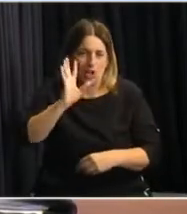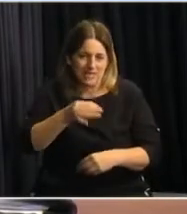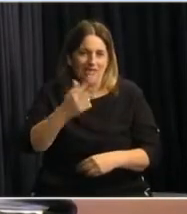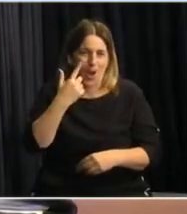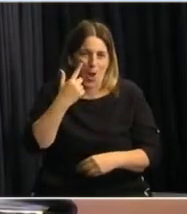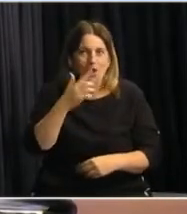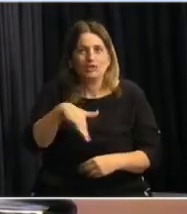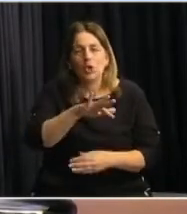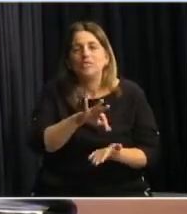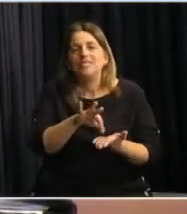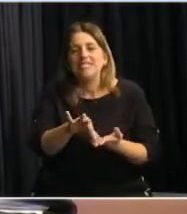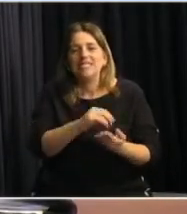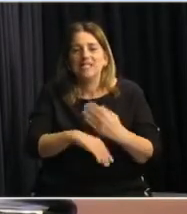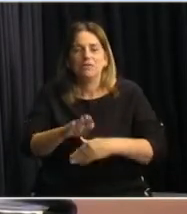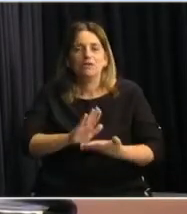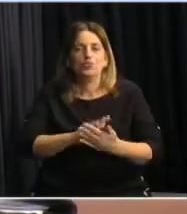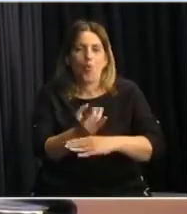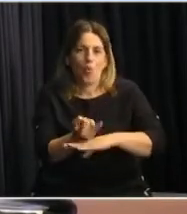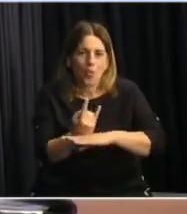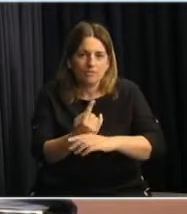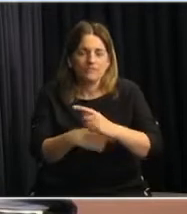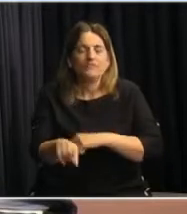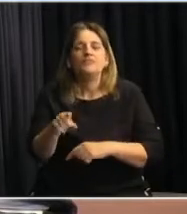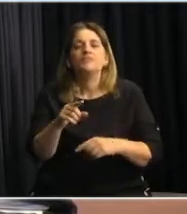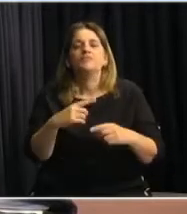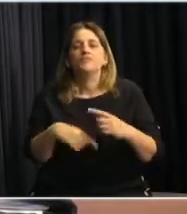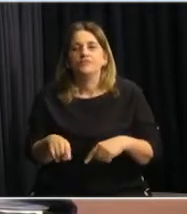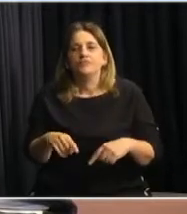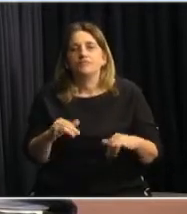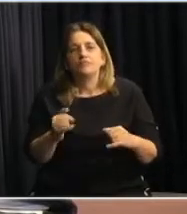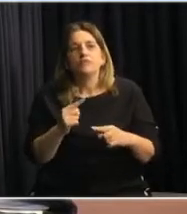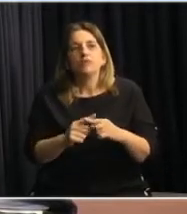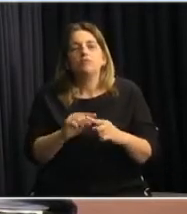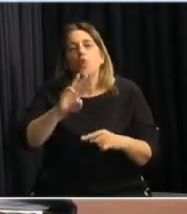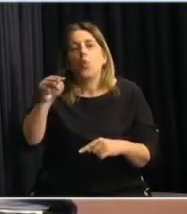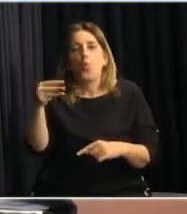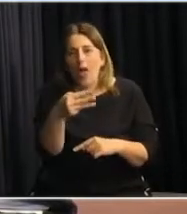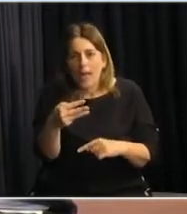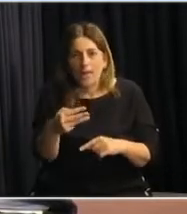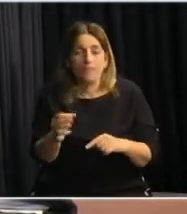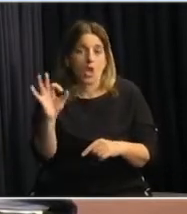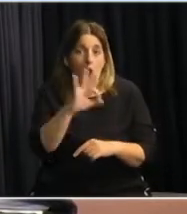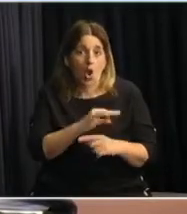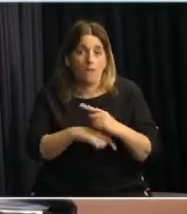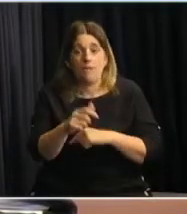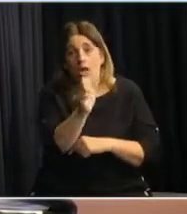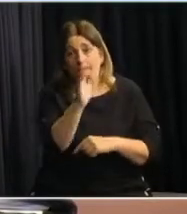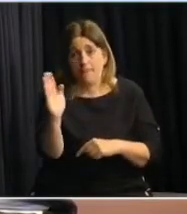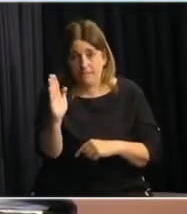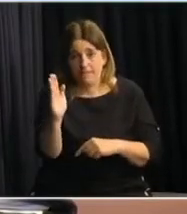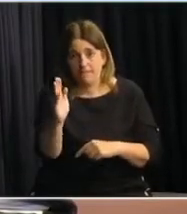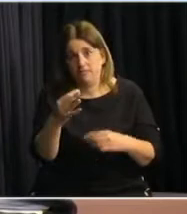familiarizadas con el manejo de este sistema, es a través de la web o a través de la aplicación